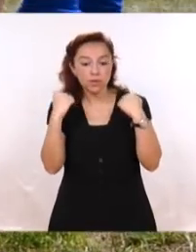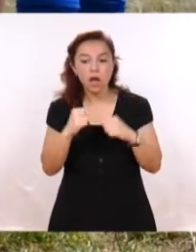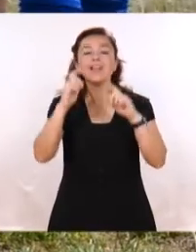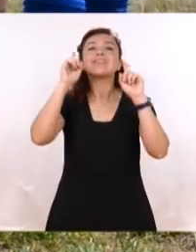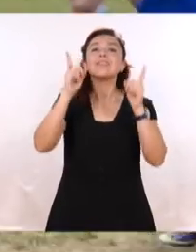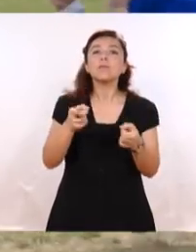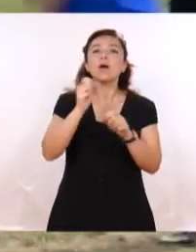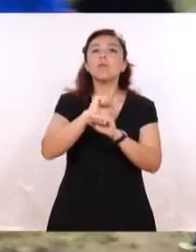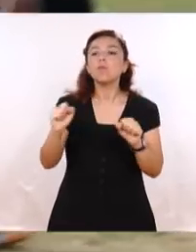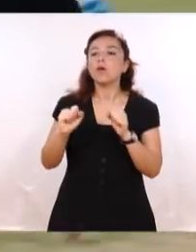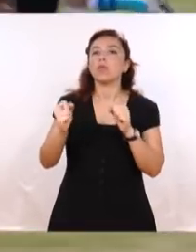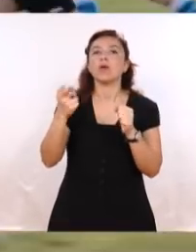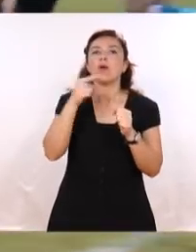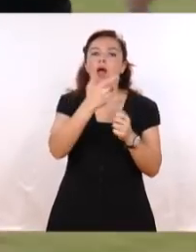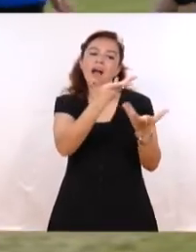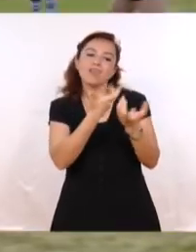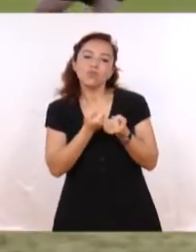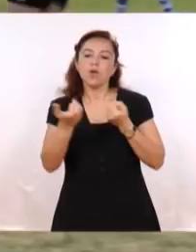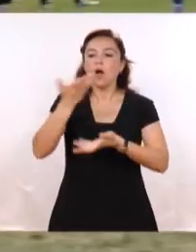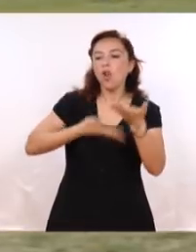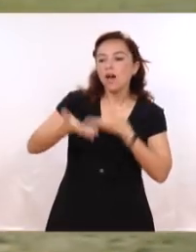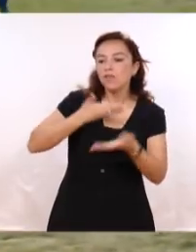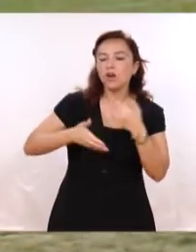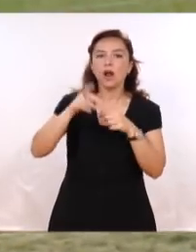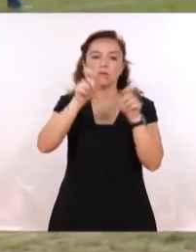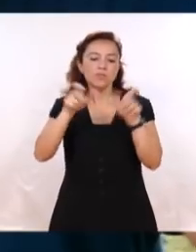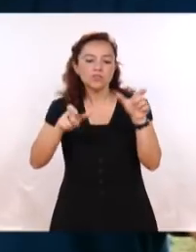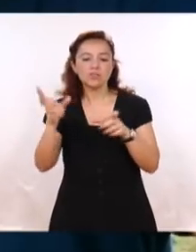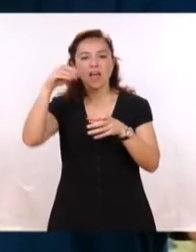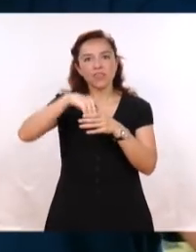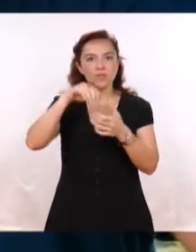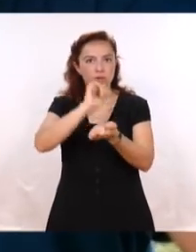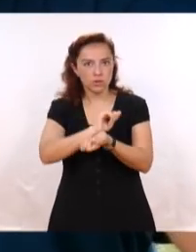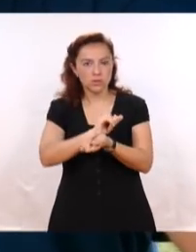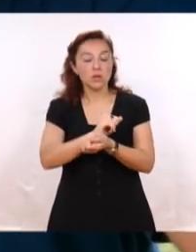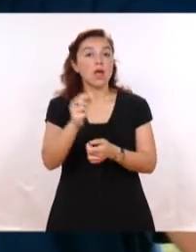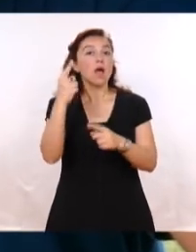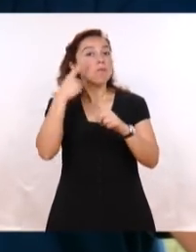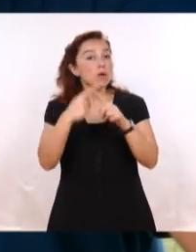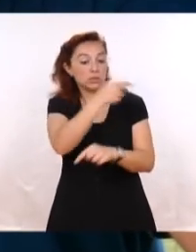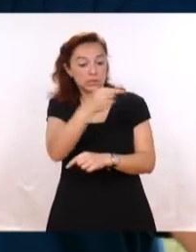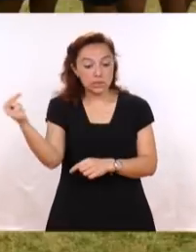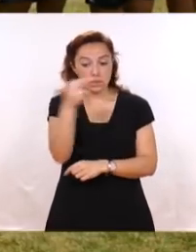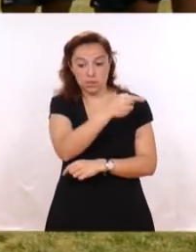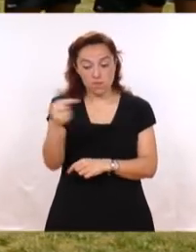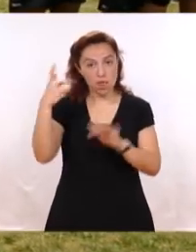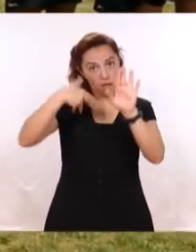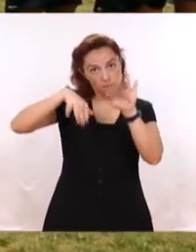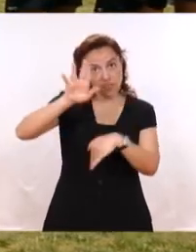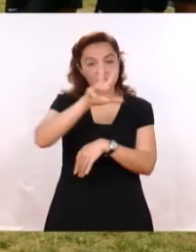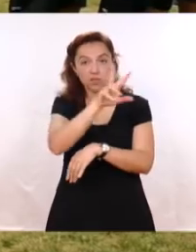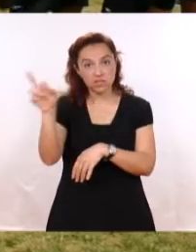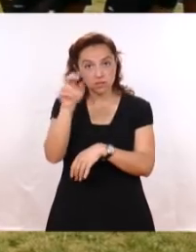instancias que colaboren con la convivencia Dentro del establecimiento Semanalmente más de 300 privados de libertad